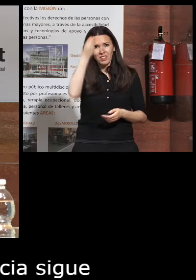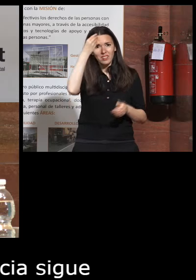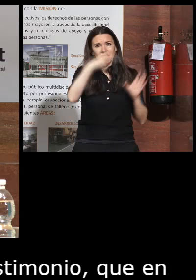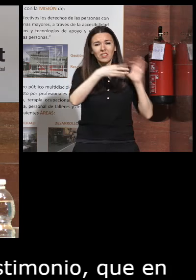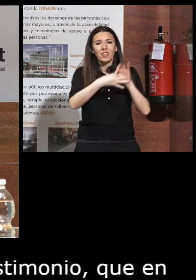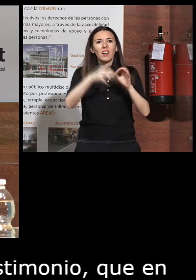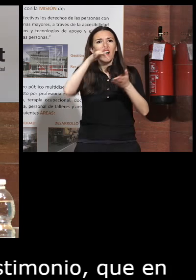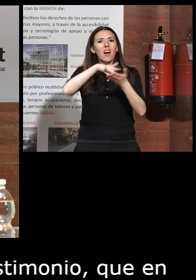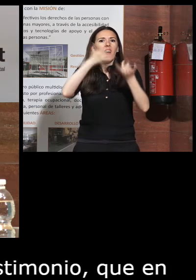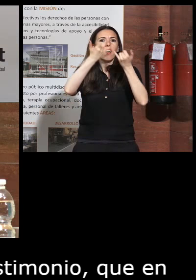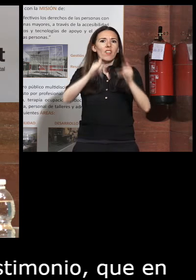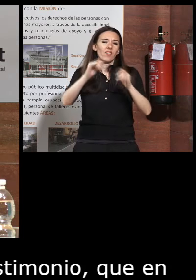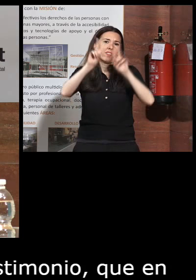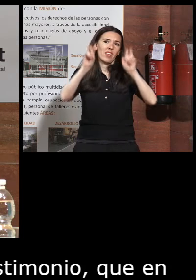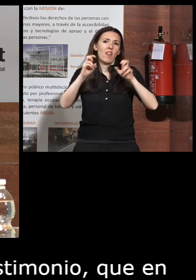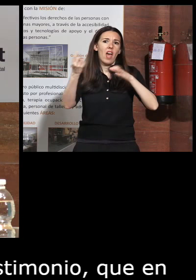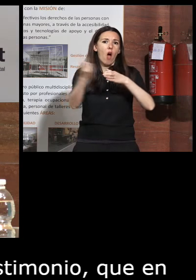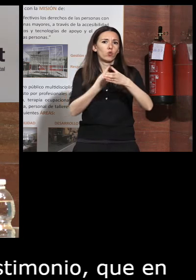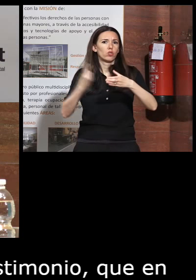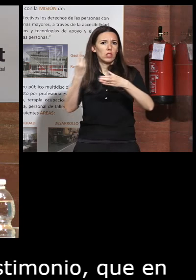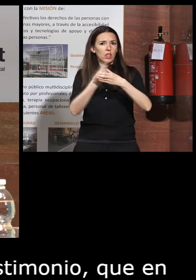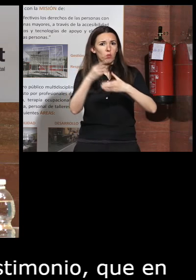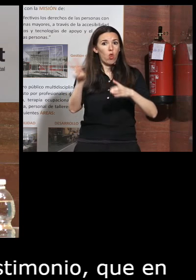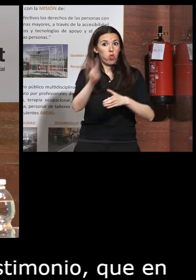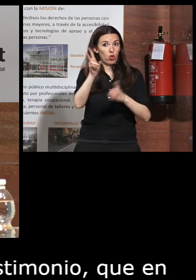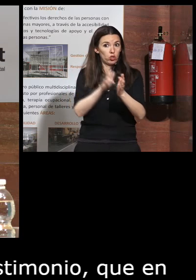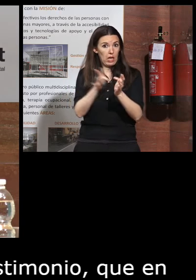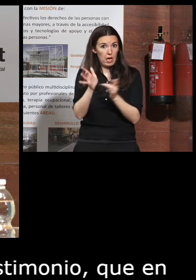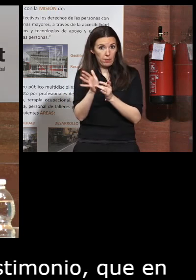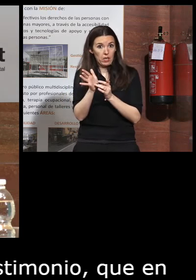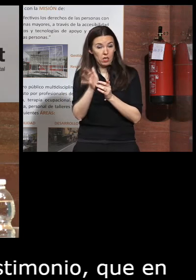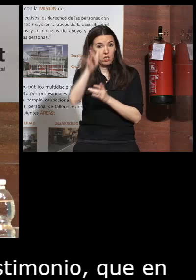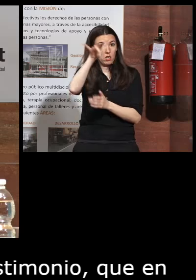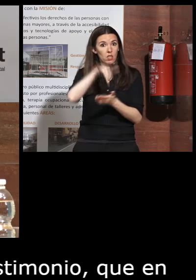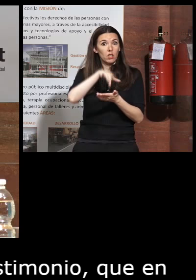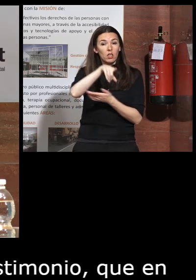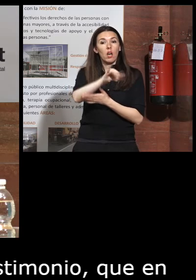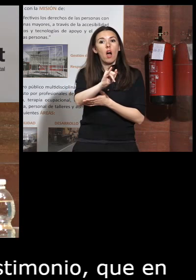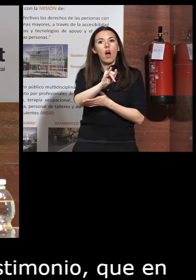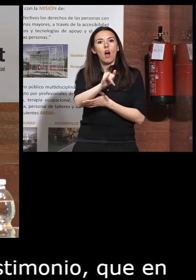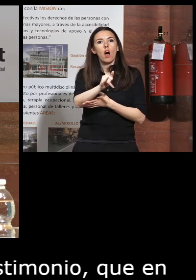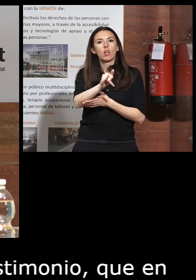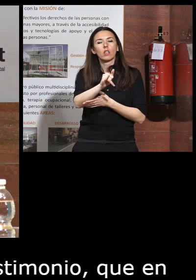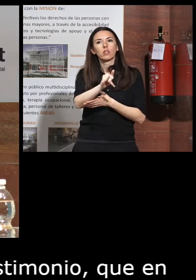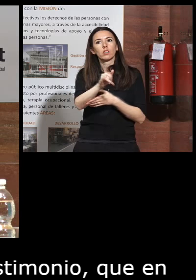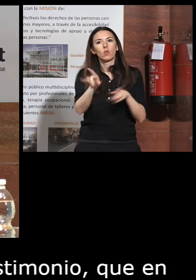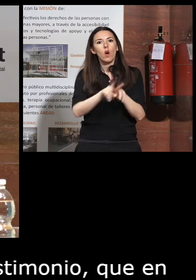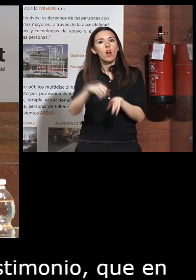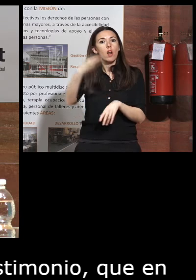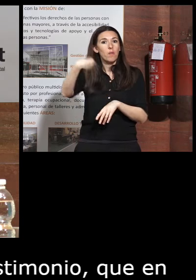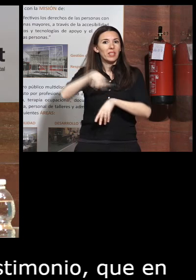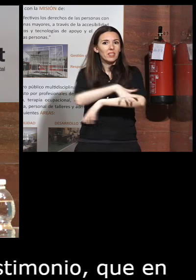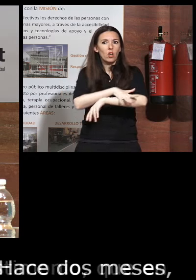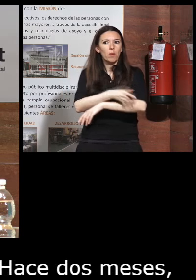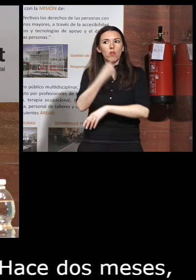a la celebración del día del autismo que si mal me confundo el 2 de abril pues había aludiendo a nuestro presidente del gobierno